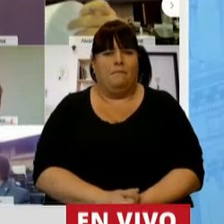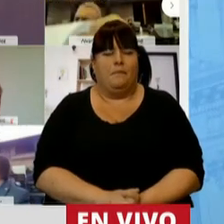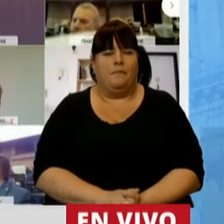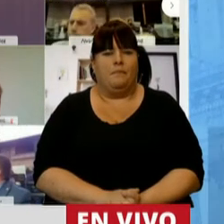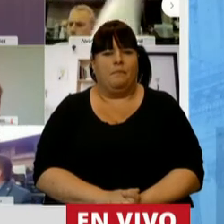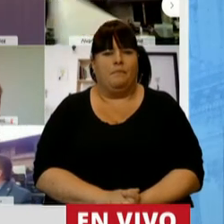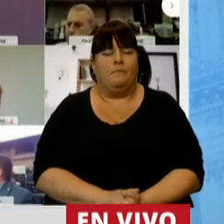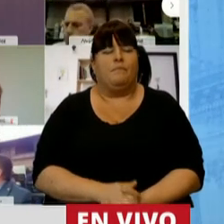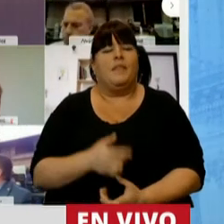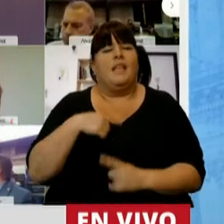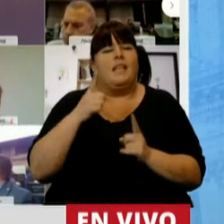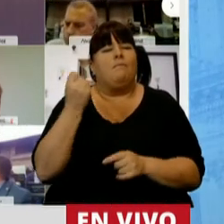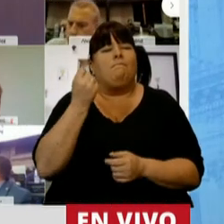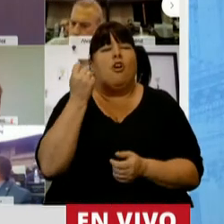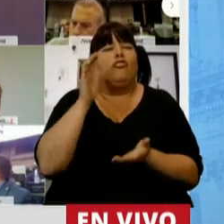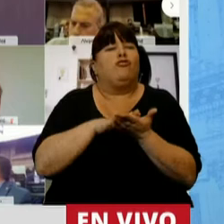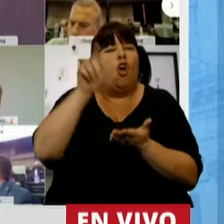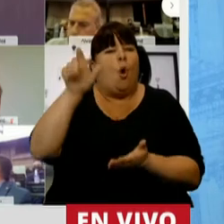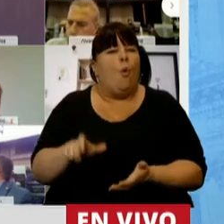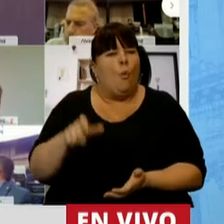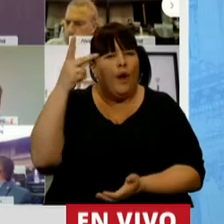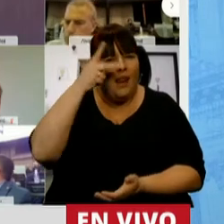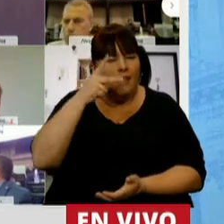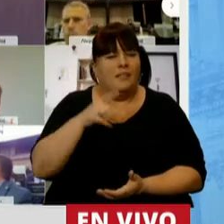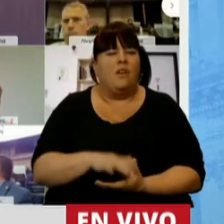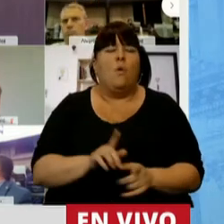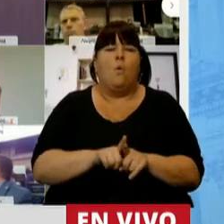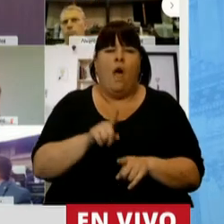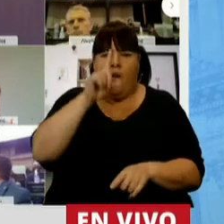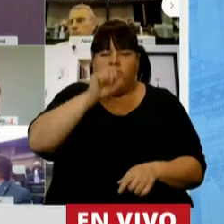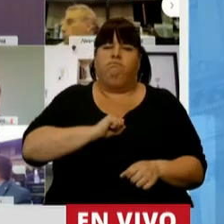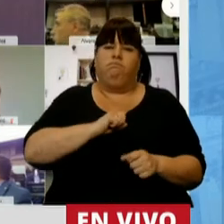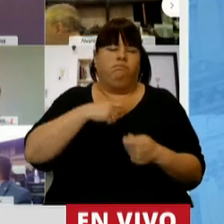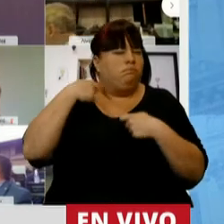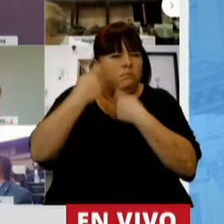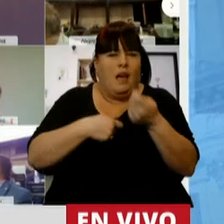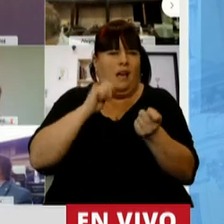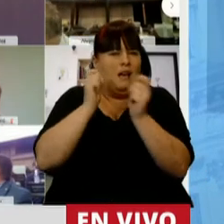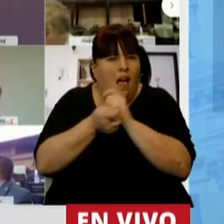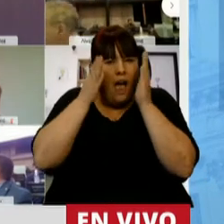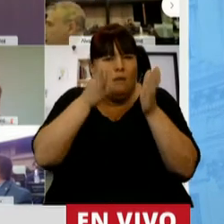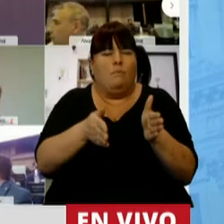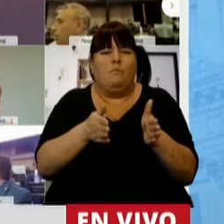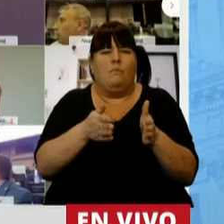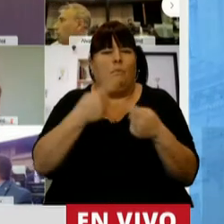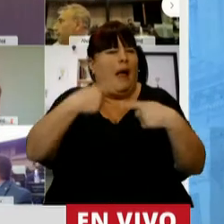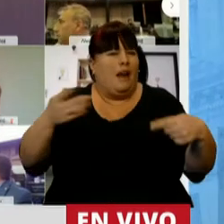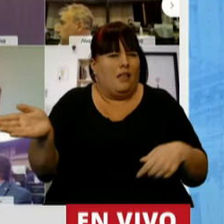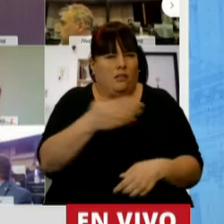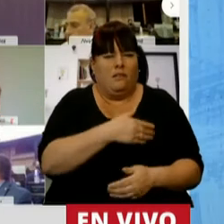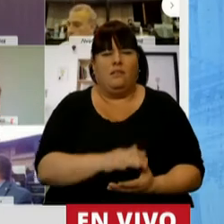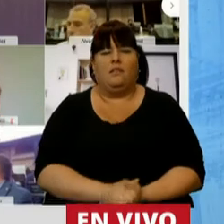Deseo destacar de Néstor la audacia de construir transversalidad y concertación plural.